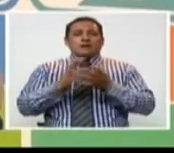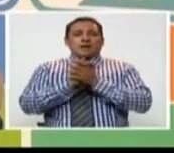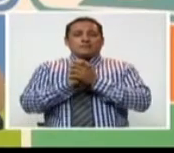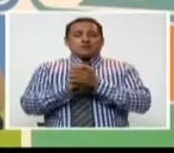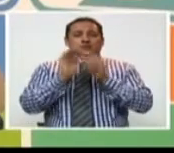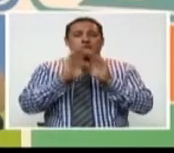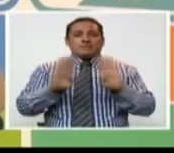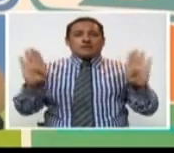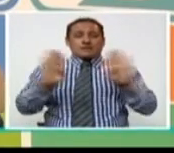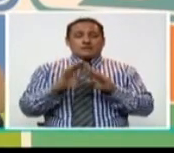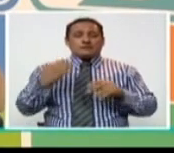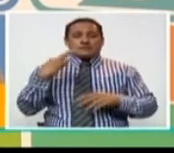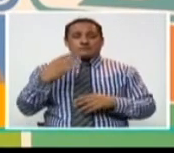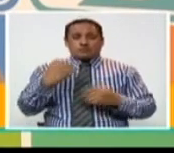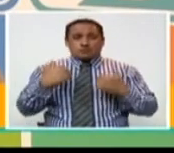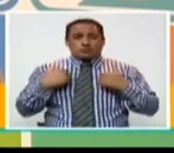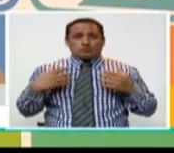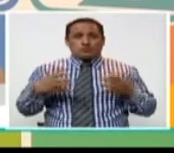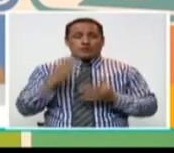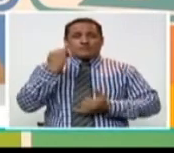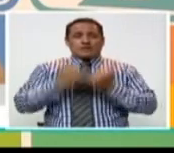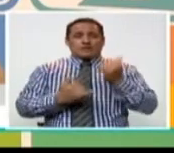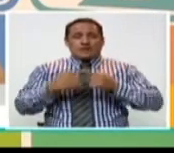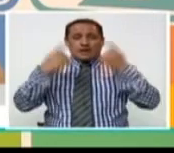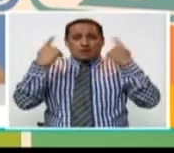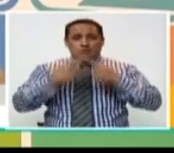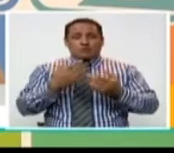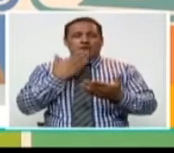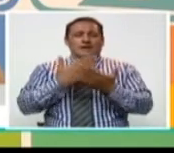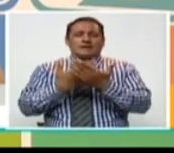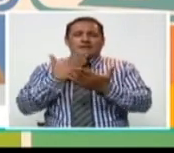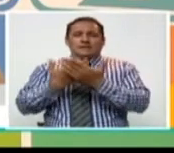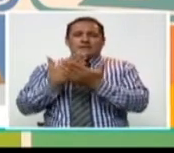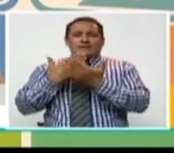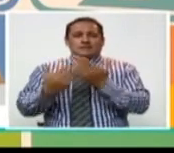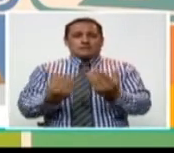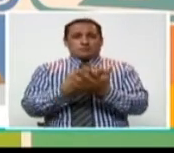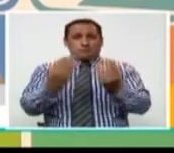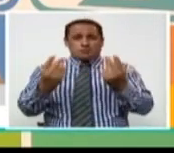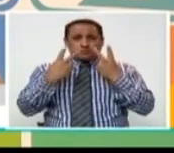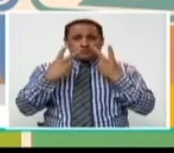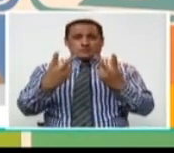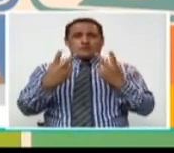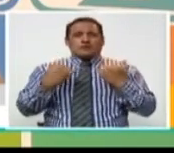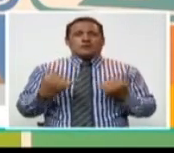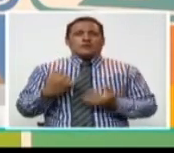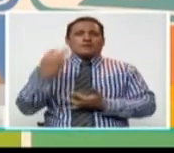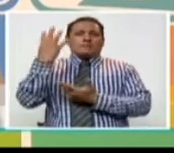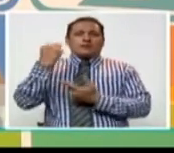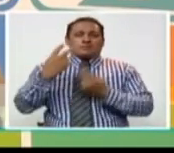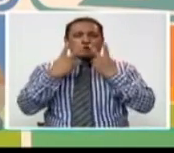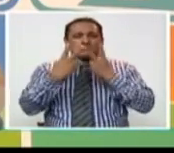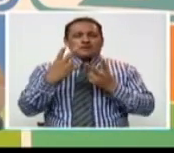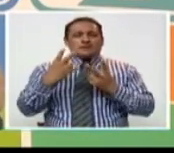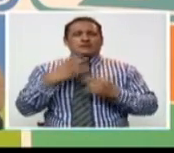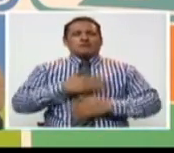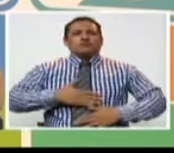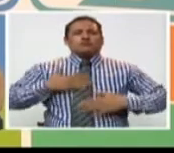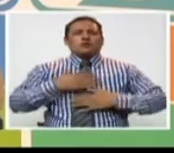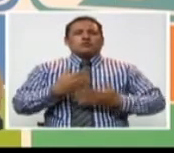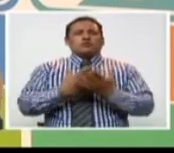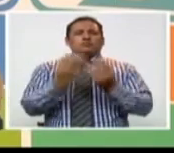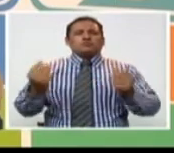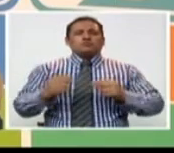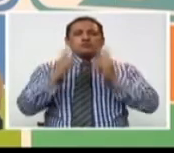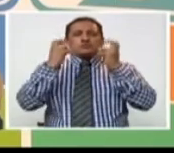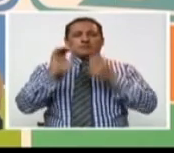Amigos de Sin Barreras, de esta manera ya llegando al final del programa, agradeciéndoles muchísimo por su sintonía, y esperamos también que hayan disfrutado de los